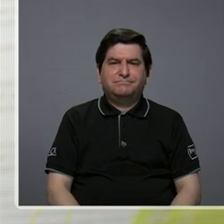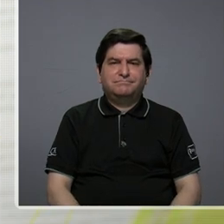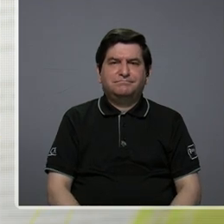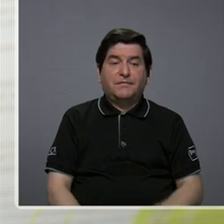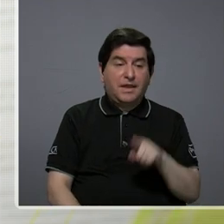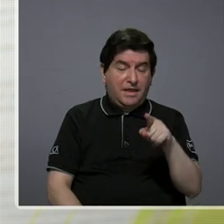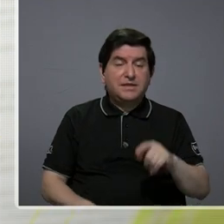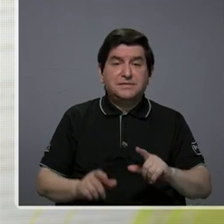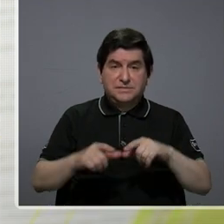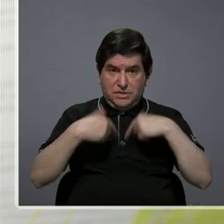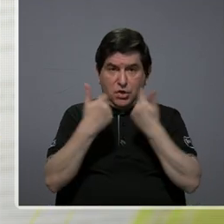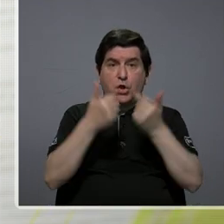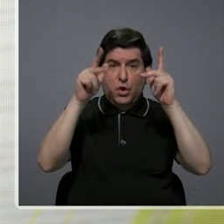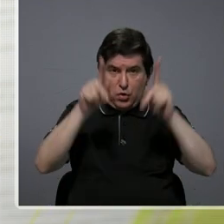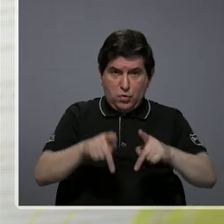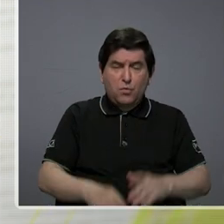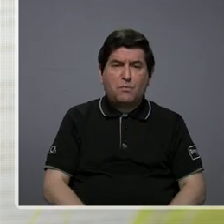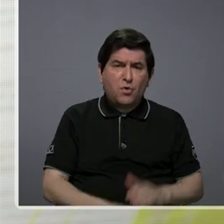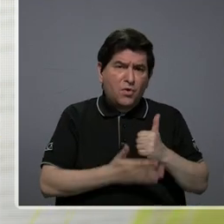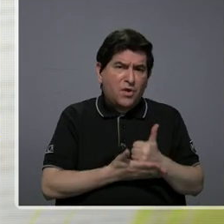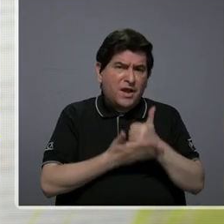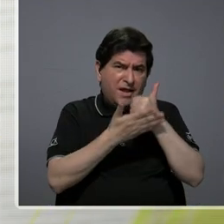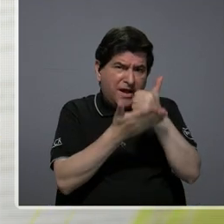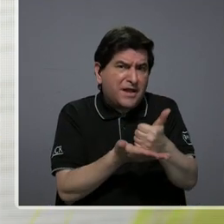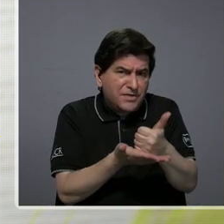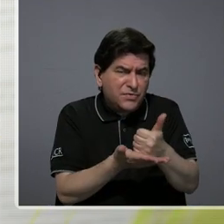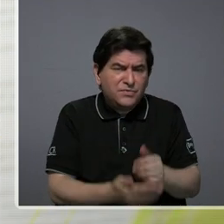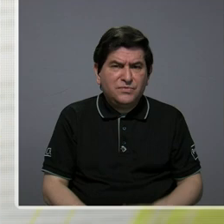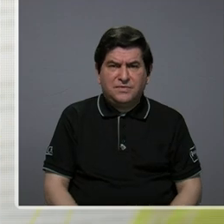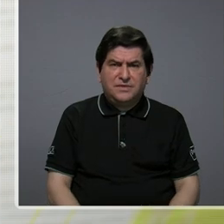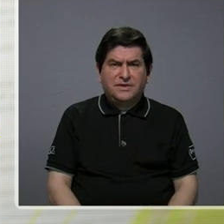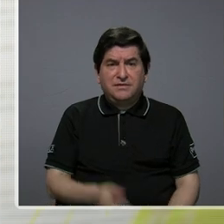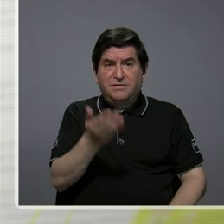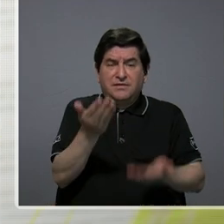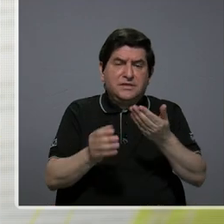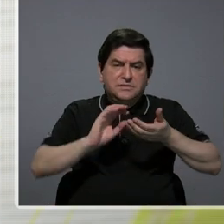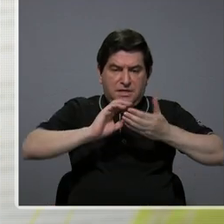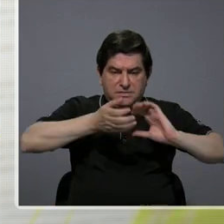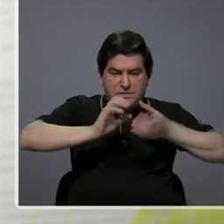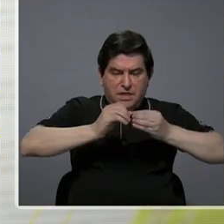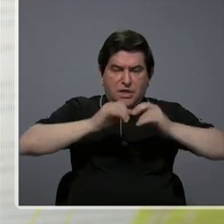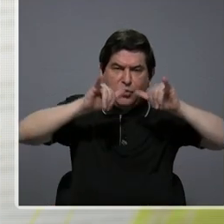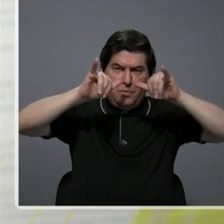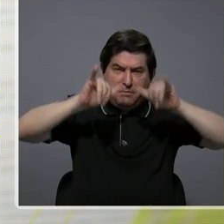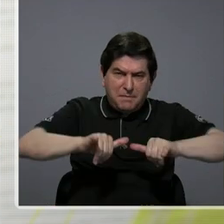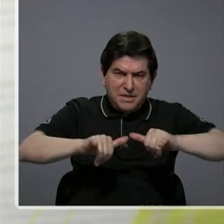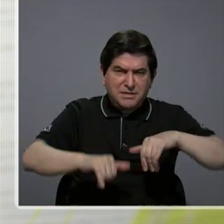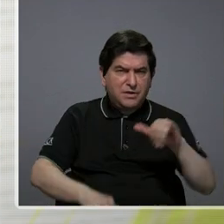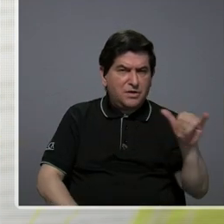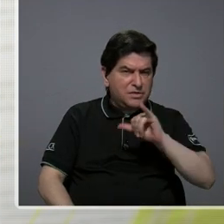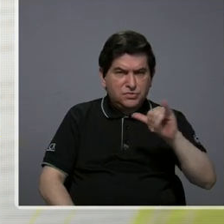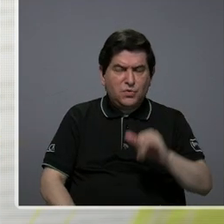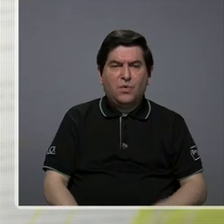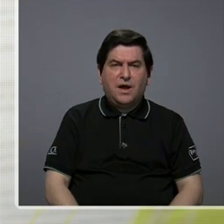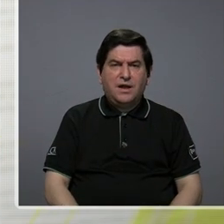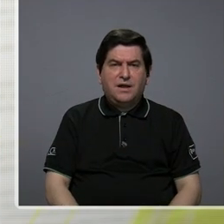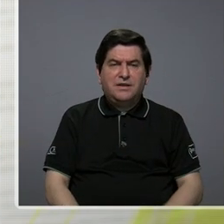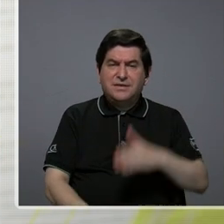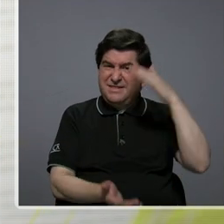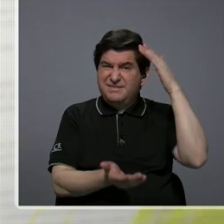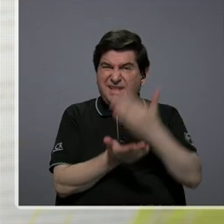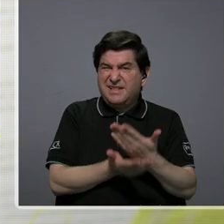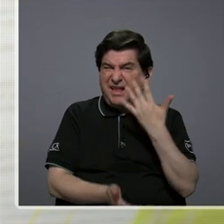esas personas están contribuyendo a que ese índice se mantenga tal cual, que estamos como